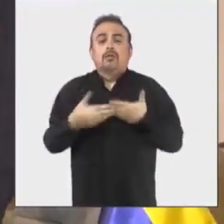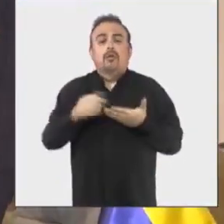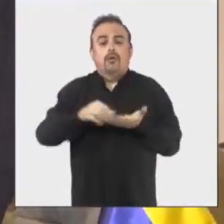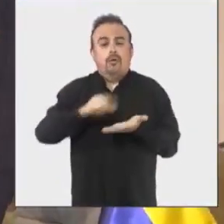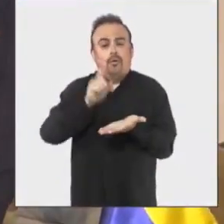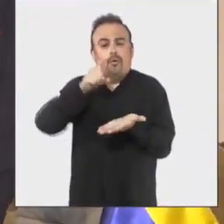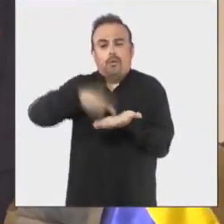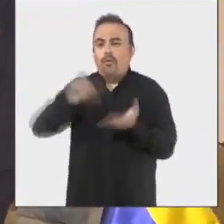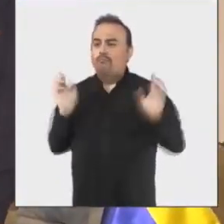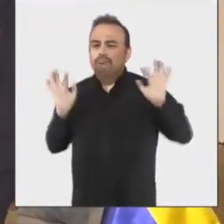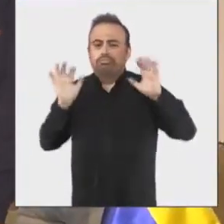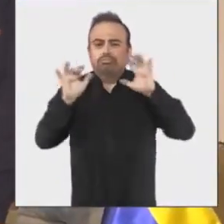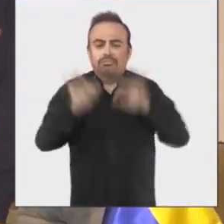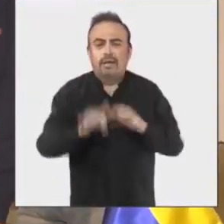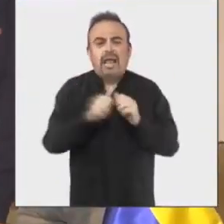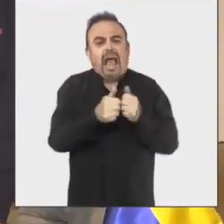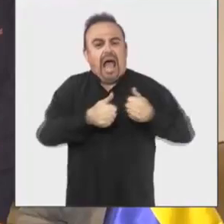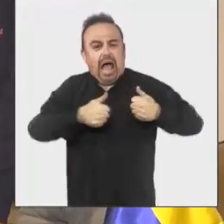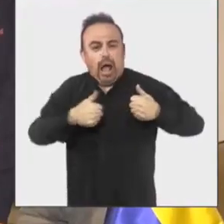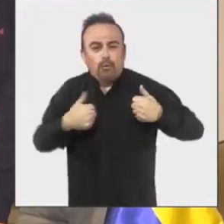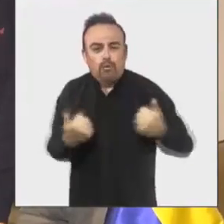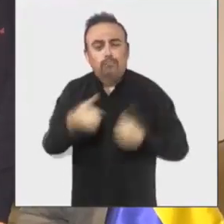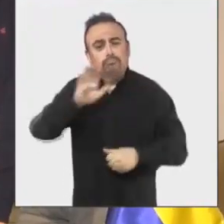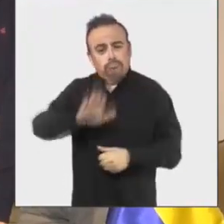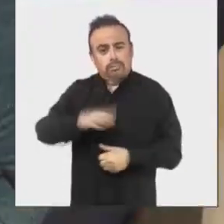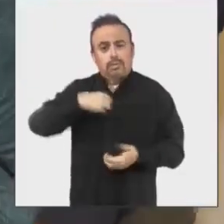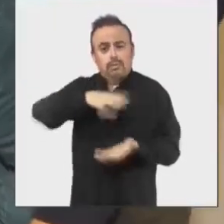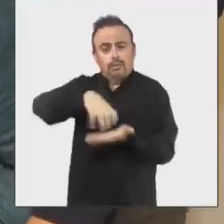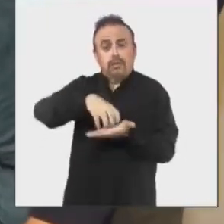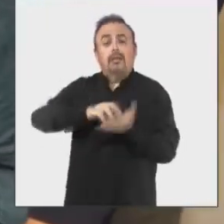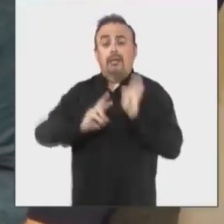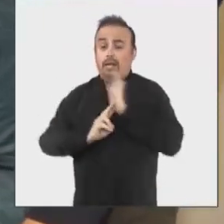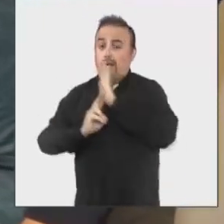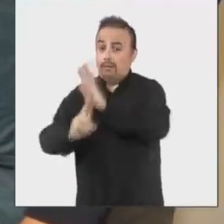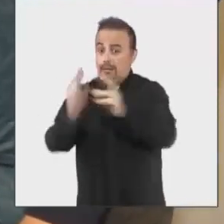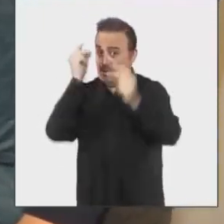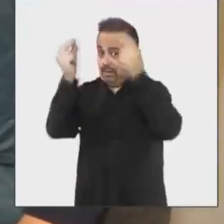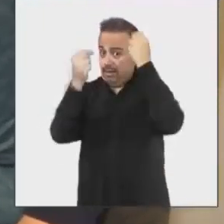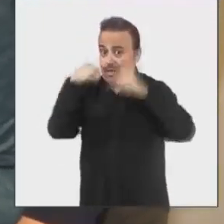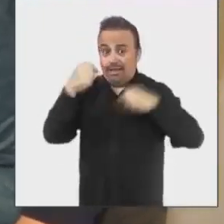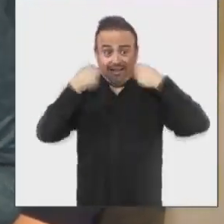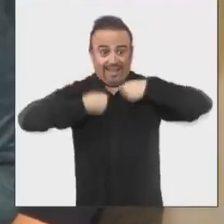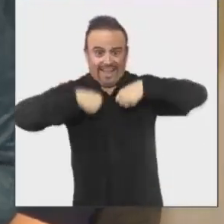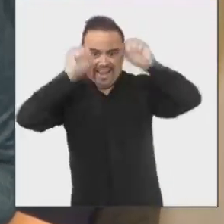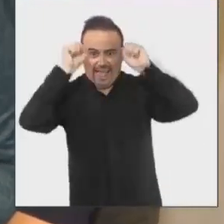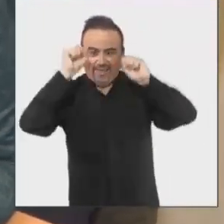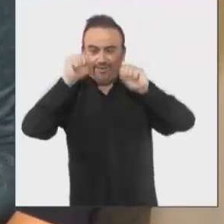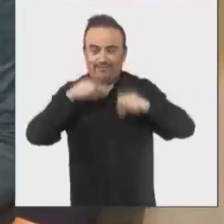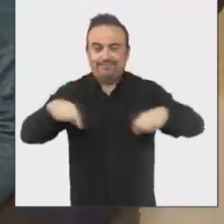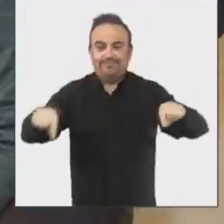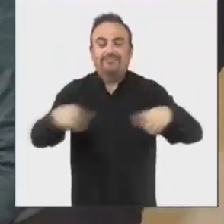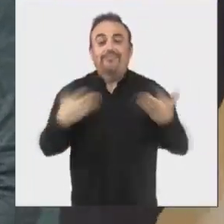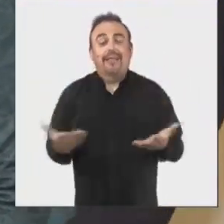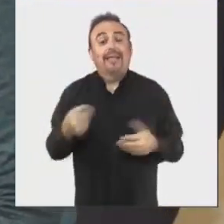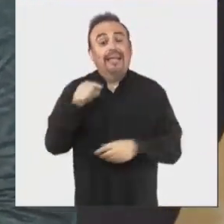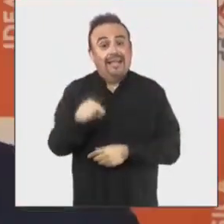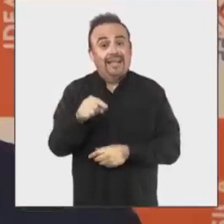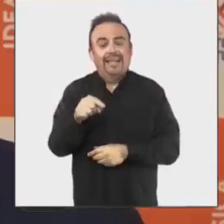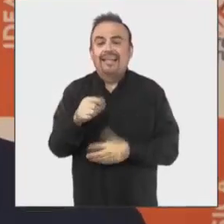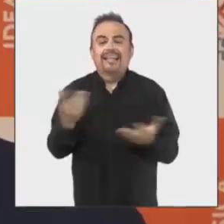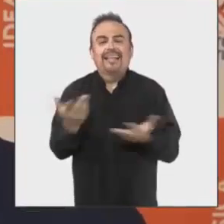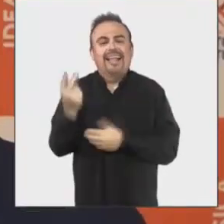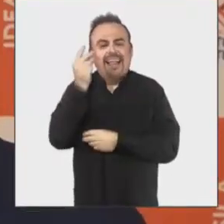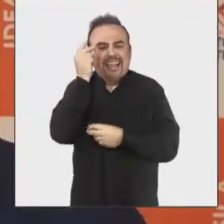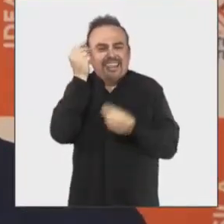cultura congregando autoridades locales y representantes de las iniciativas ganadoras. La idea es que